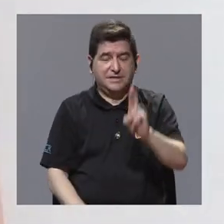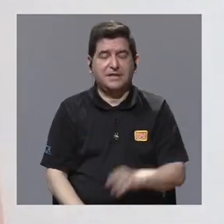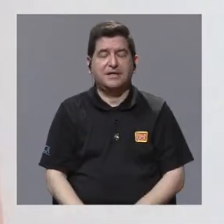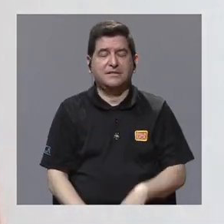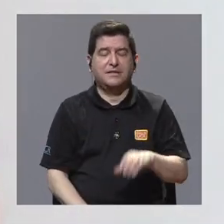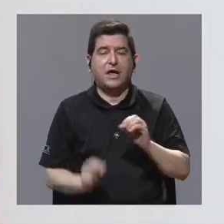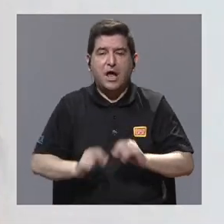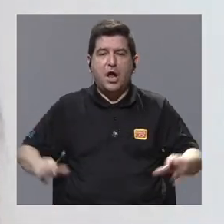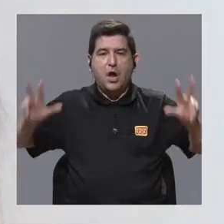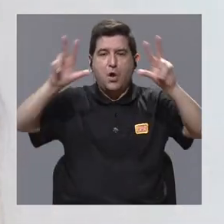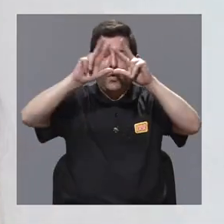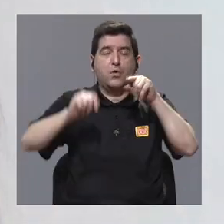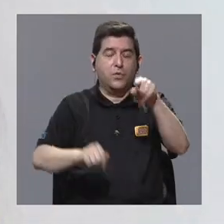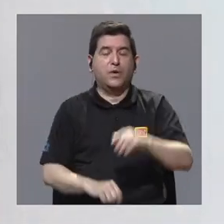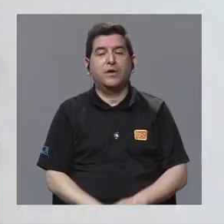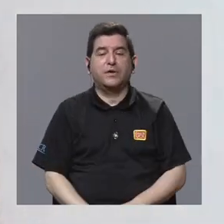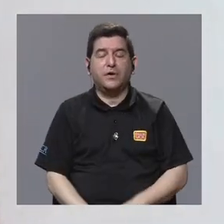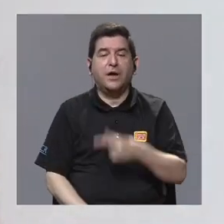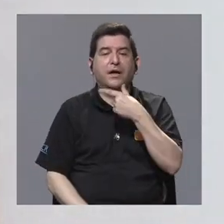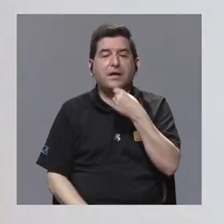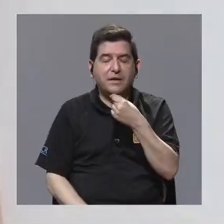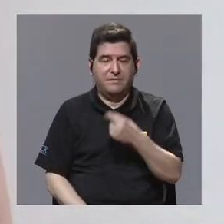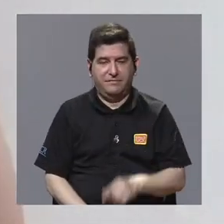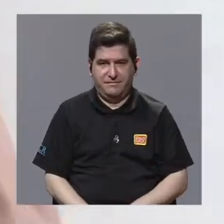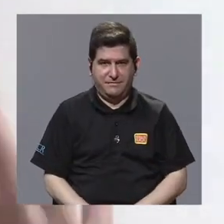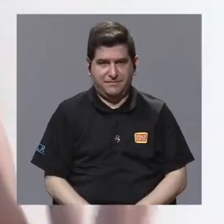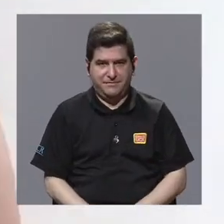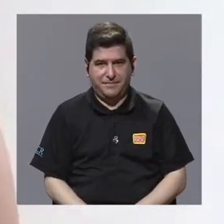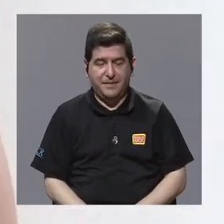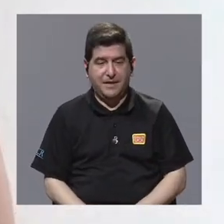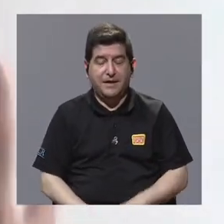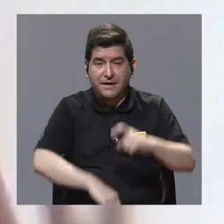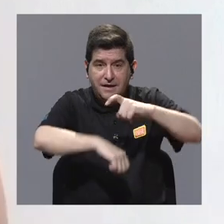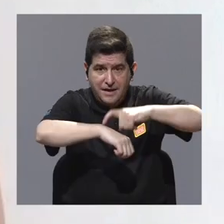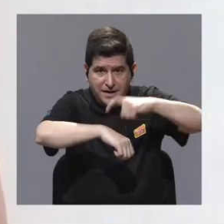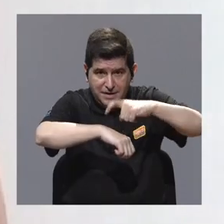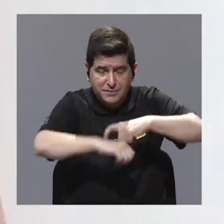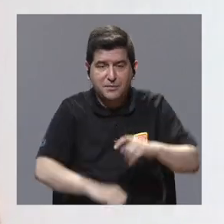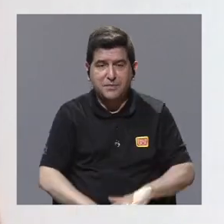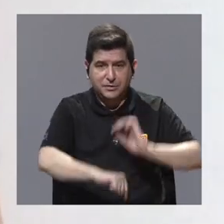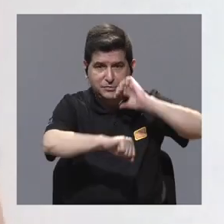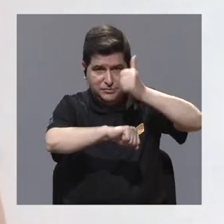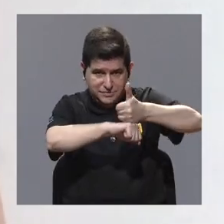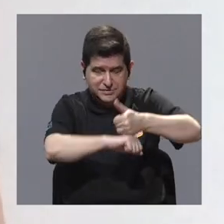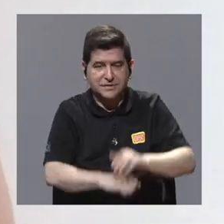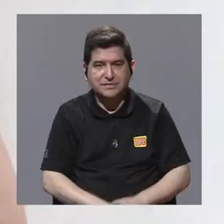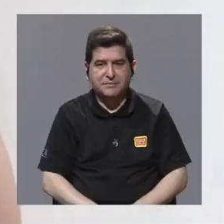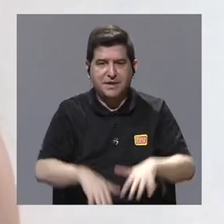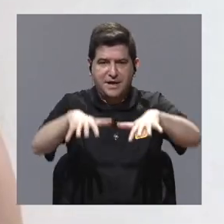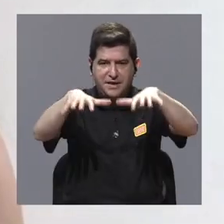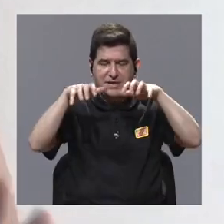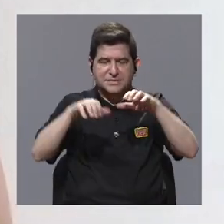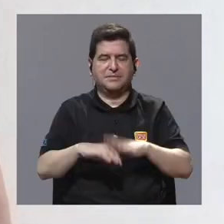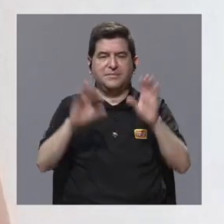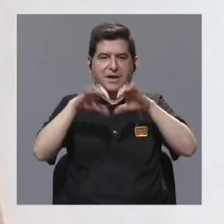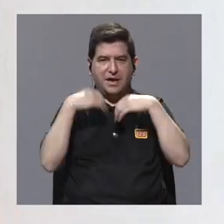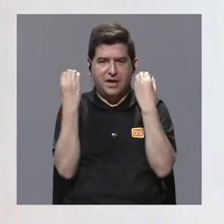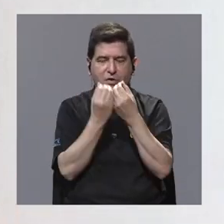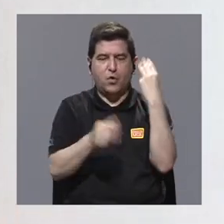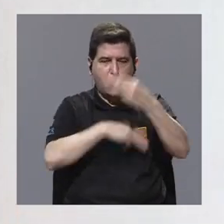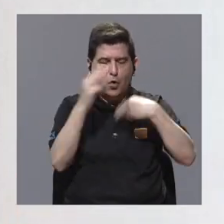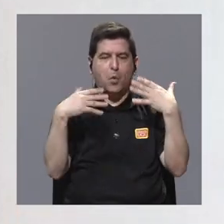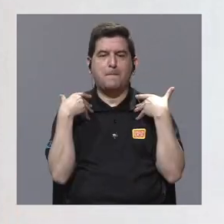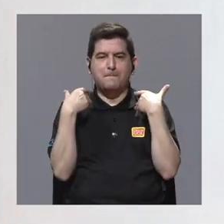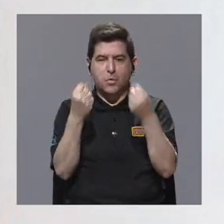de Costa Rica ante Naciones Unidas en Ginebra. Y cuando se celebró la Asamblea de la